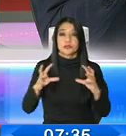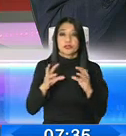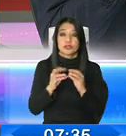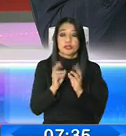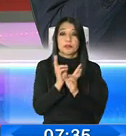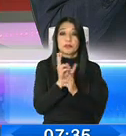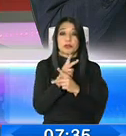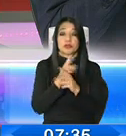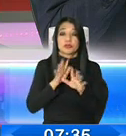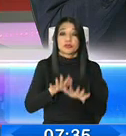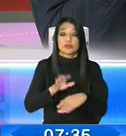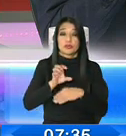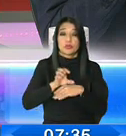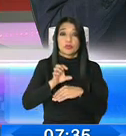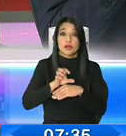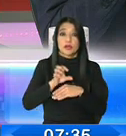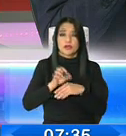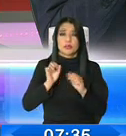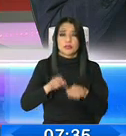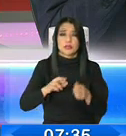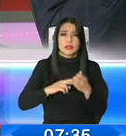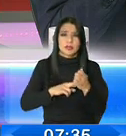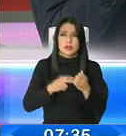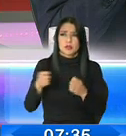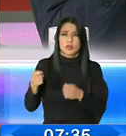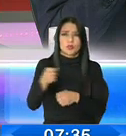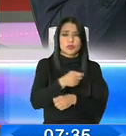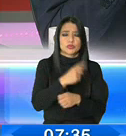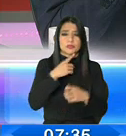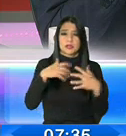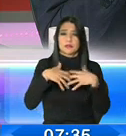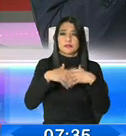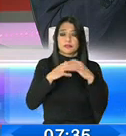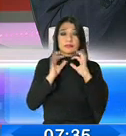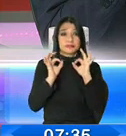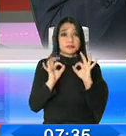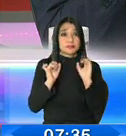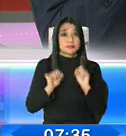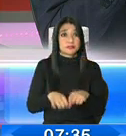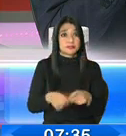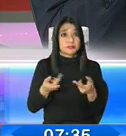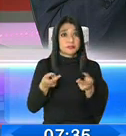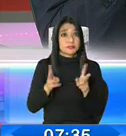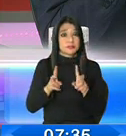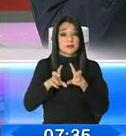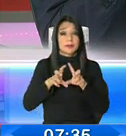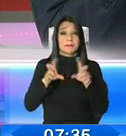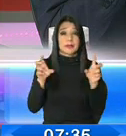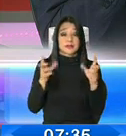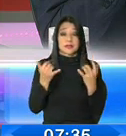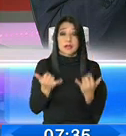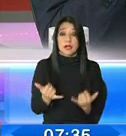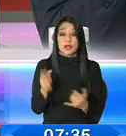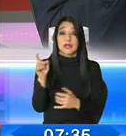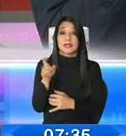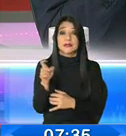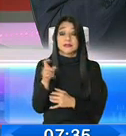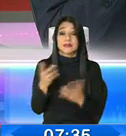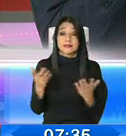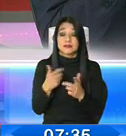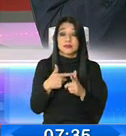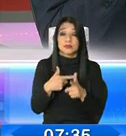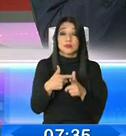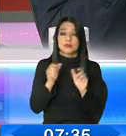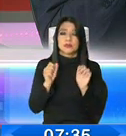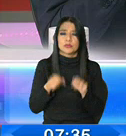productivo del país estos recursos para generar ese dinamismo. Y lo más importante, para que las empresas que hoy muy necesitadas puedan